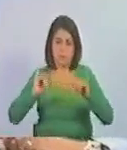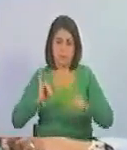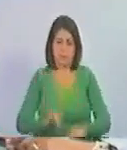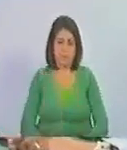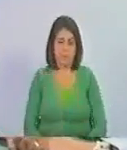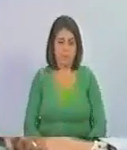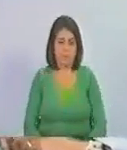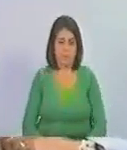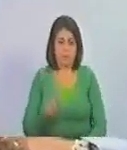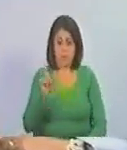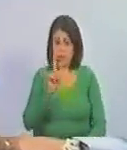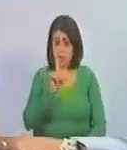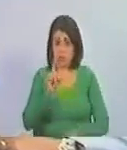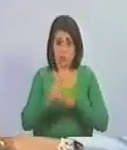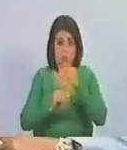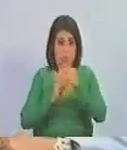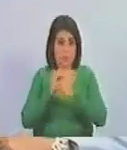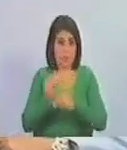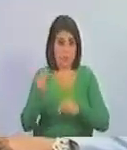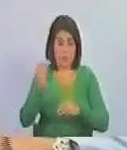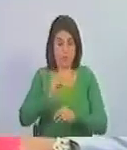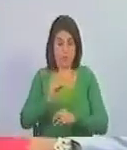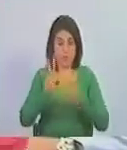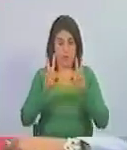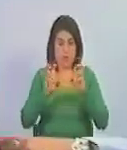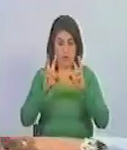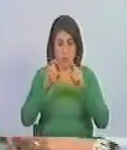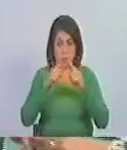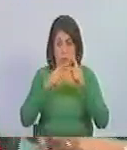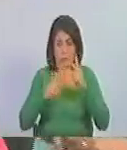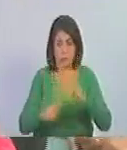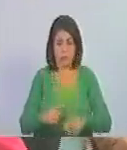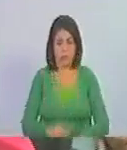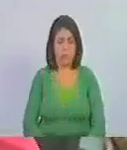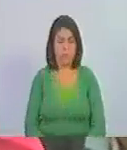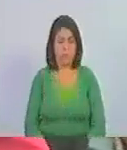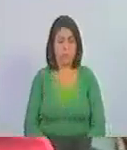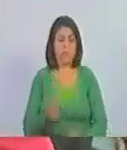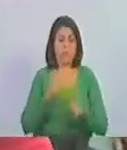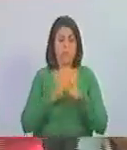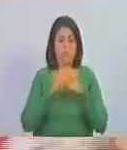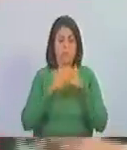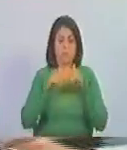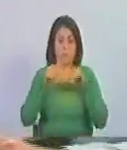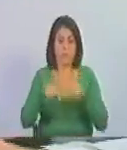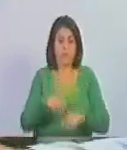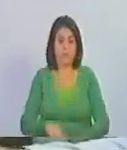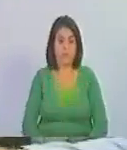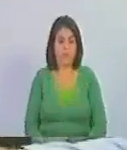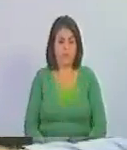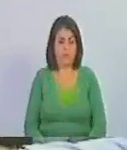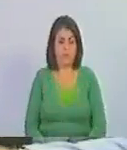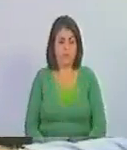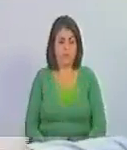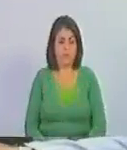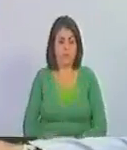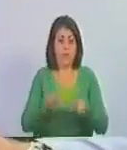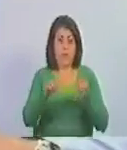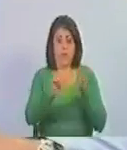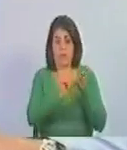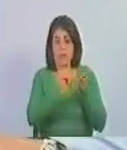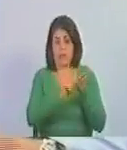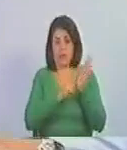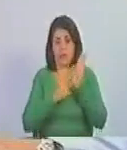Eso no va para el baile en las nuevas circunstancias. Por eso, en este libro,